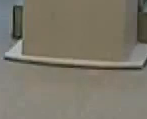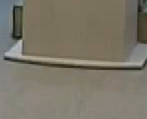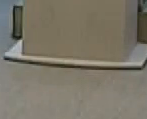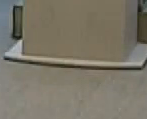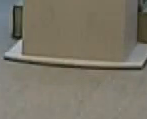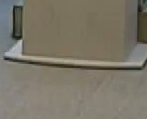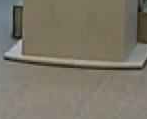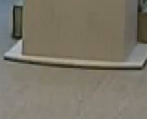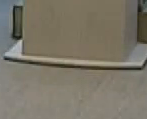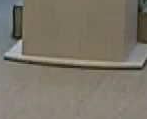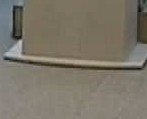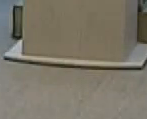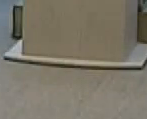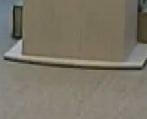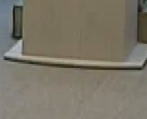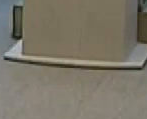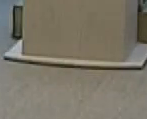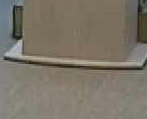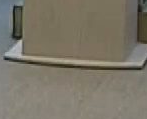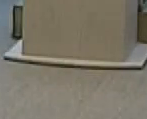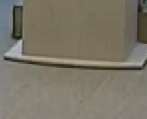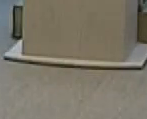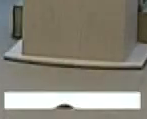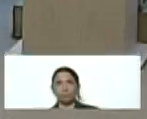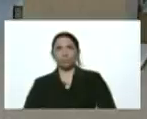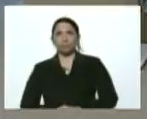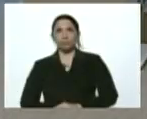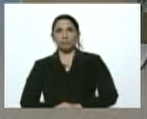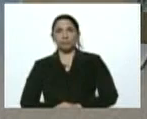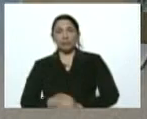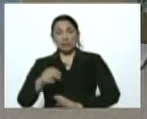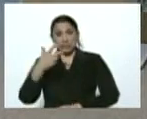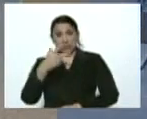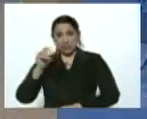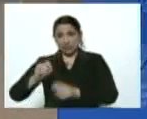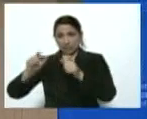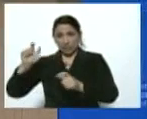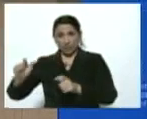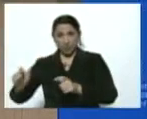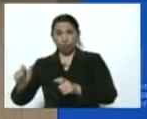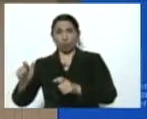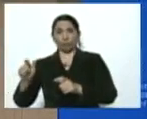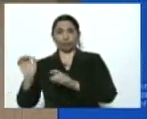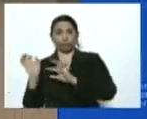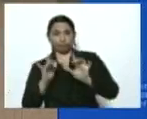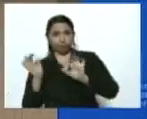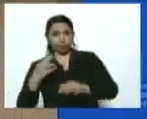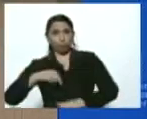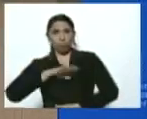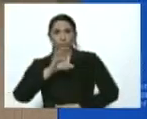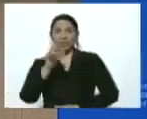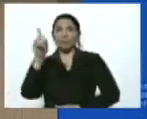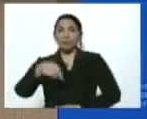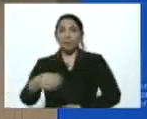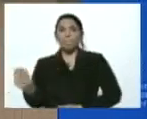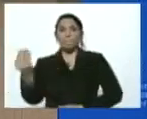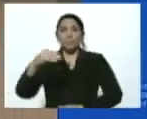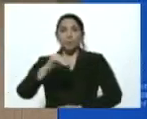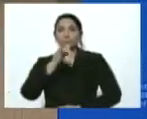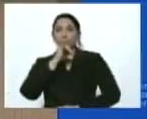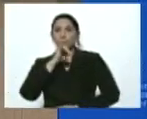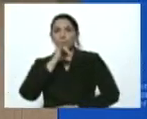a través de los vuelos 300 personas que han regresado a nuestro país. Queremos además informar